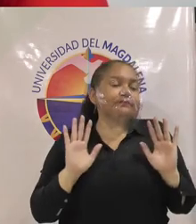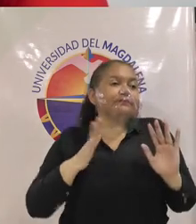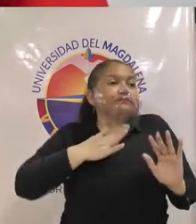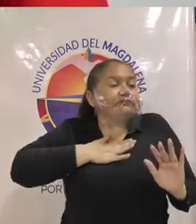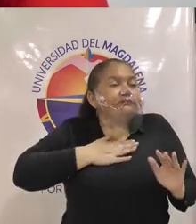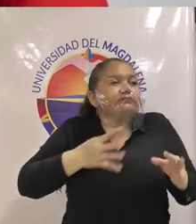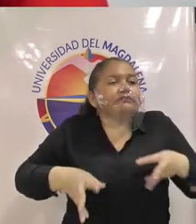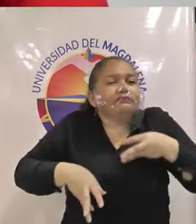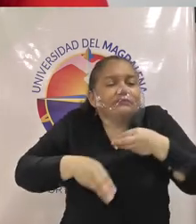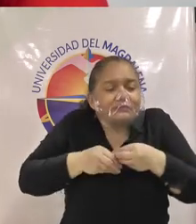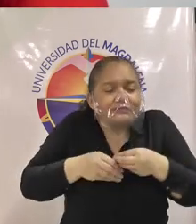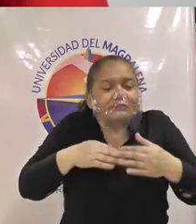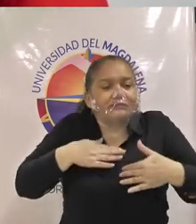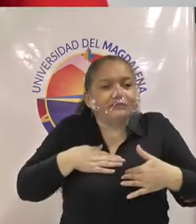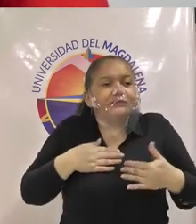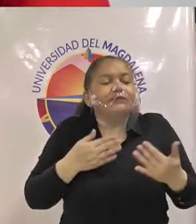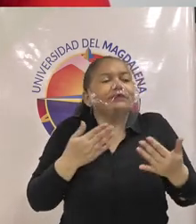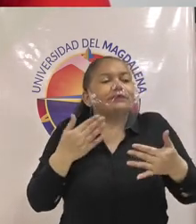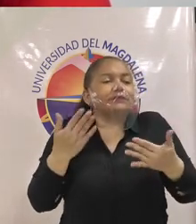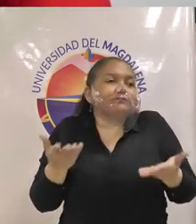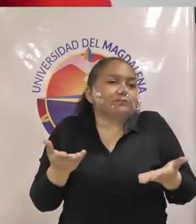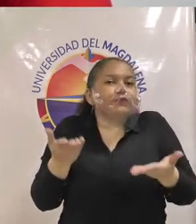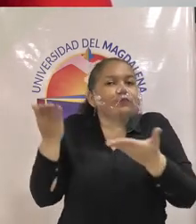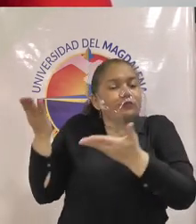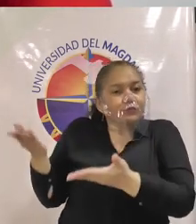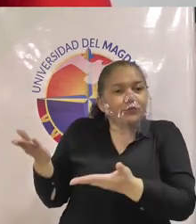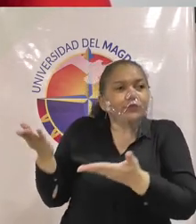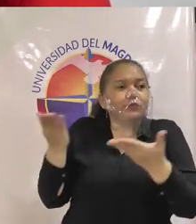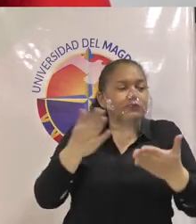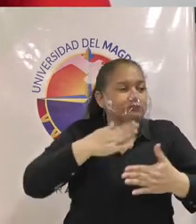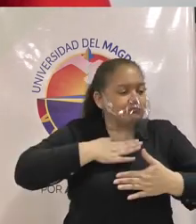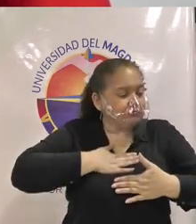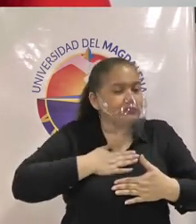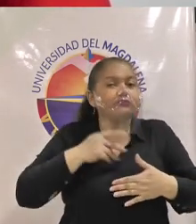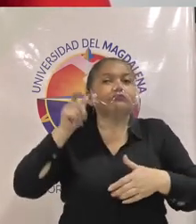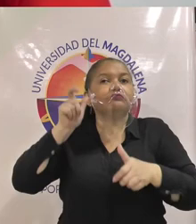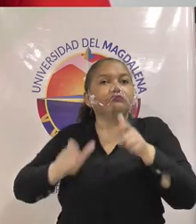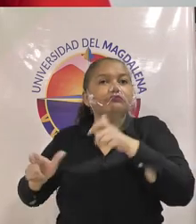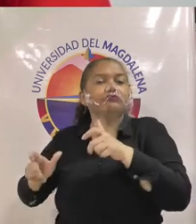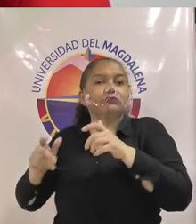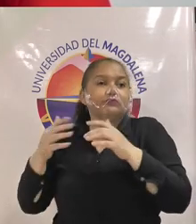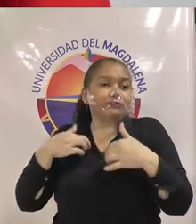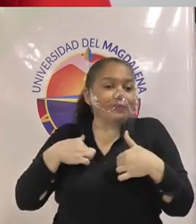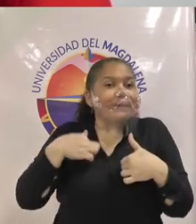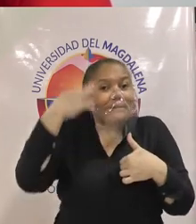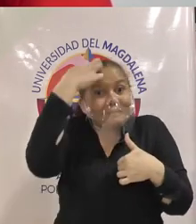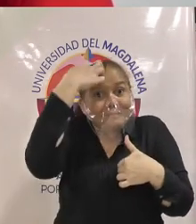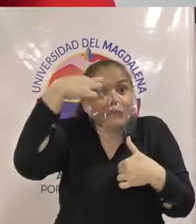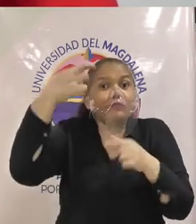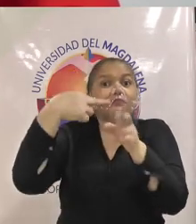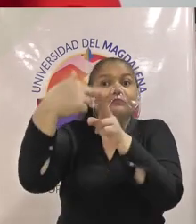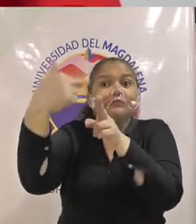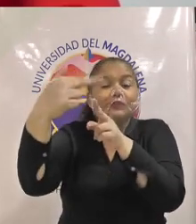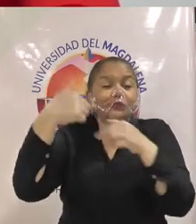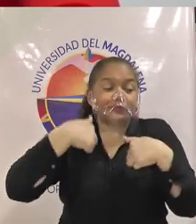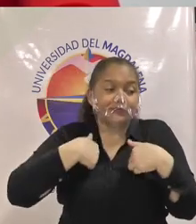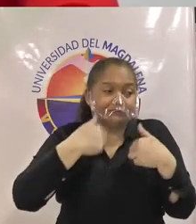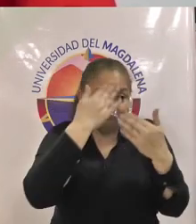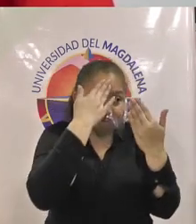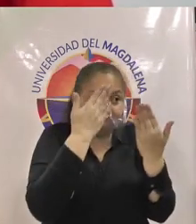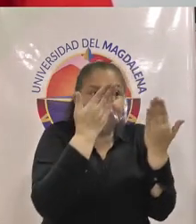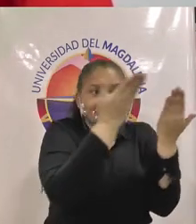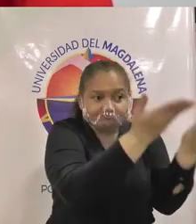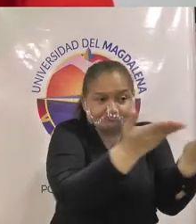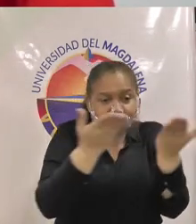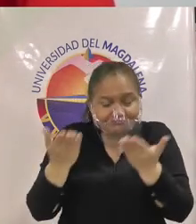poner a disposición del territorio nuestros conocimientos como estudiantes y futuros profesionales bueno aparte de